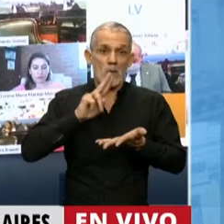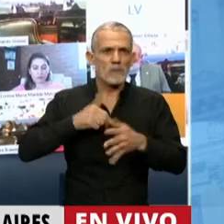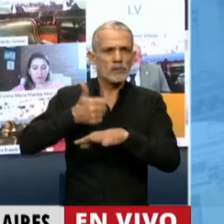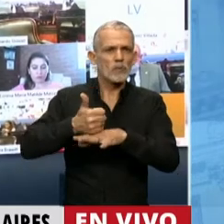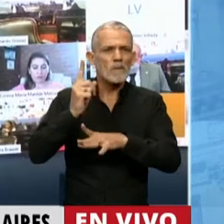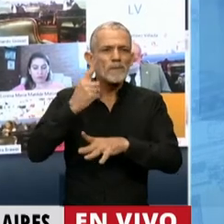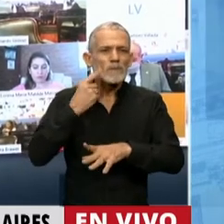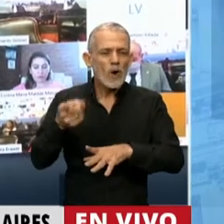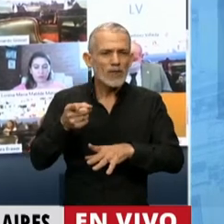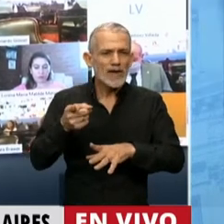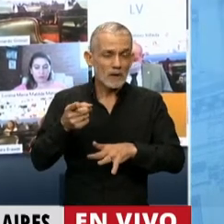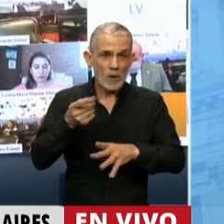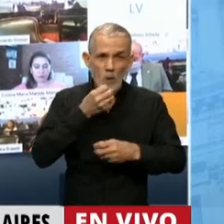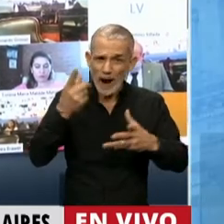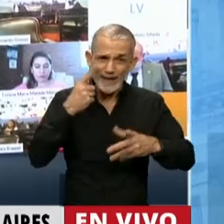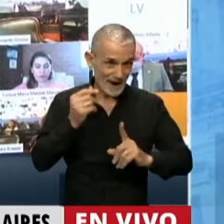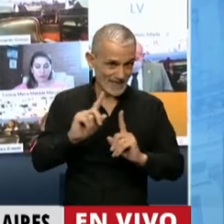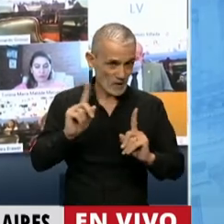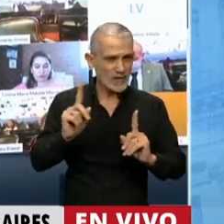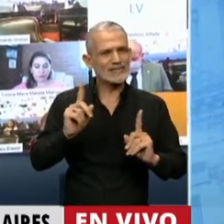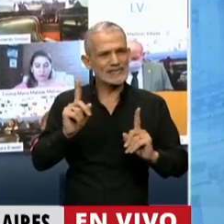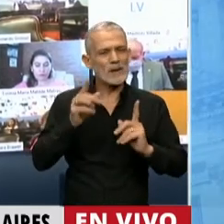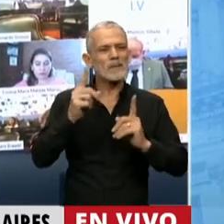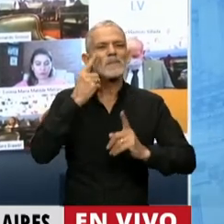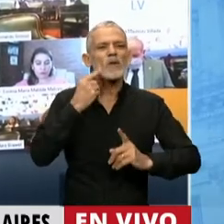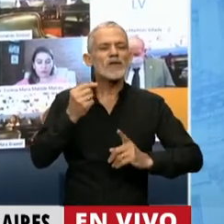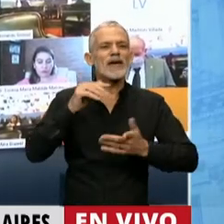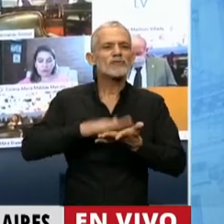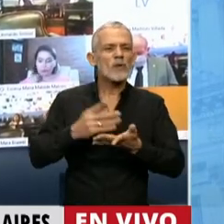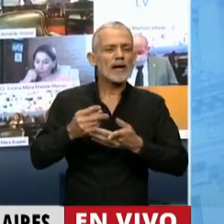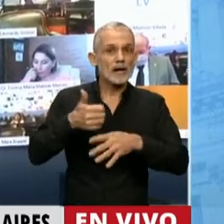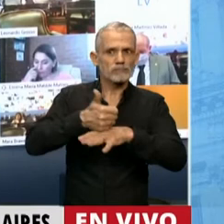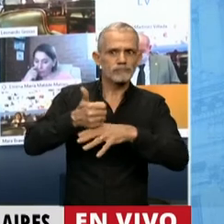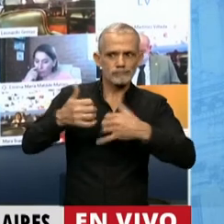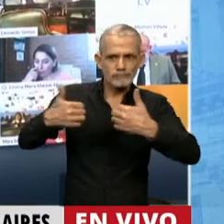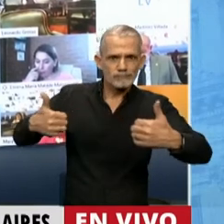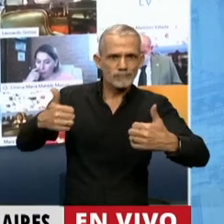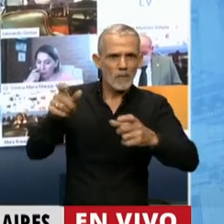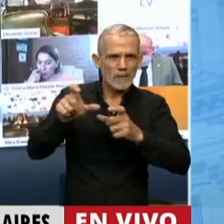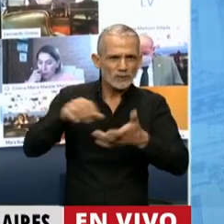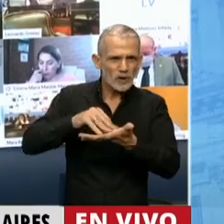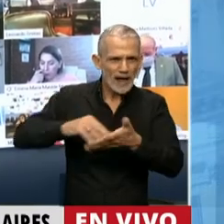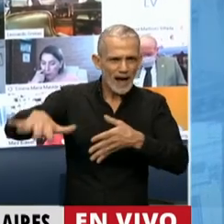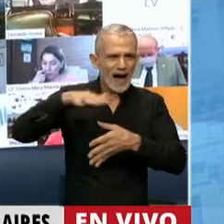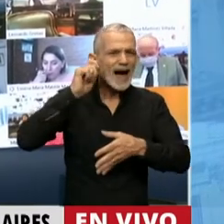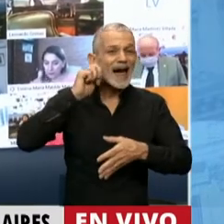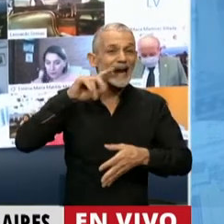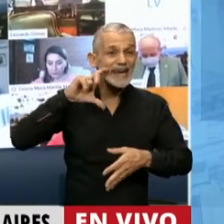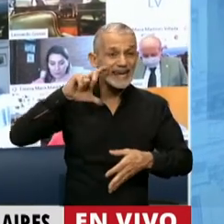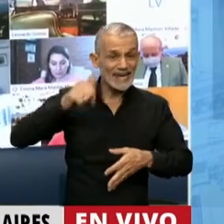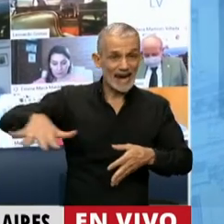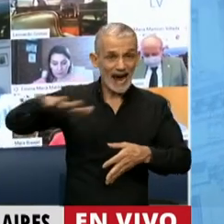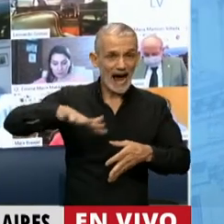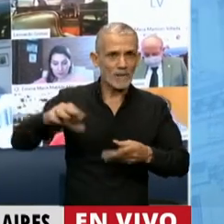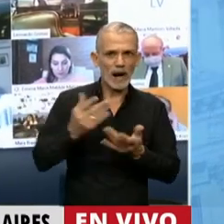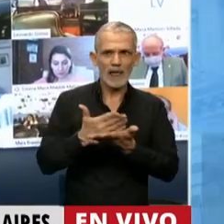estuvo ese día, que no era cualquier día, tenía que ver con la vigilia que los vecinos estaban realizando para evitar